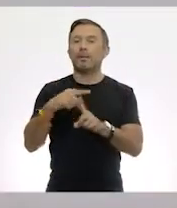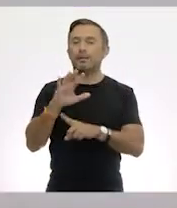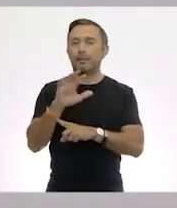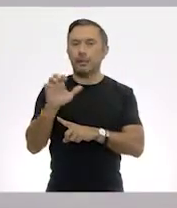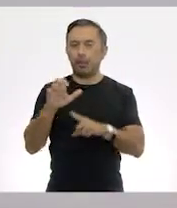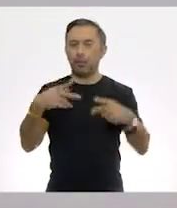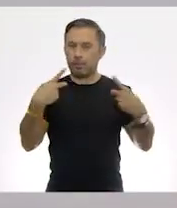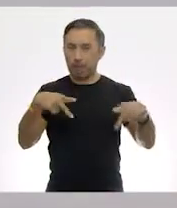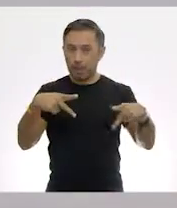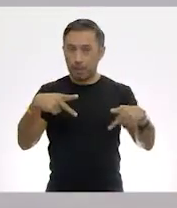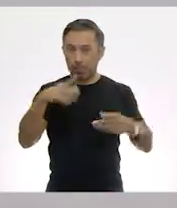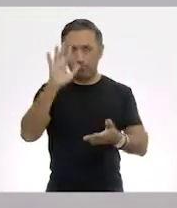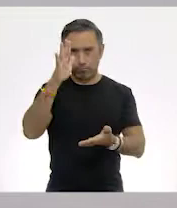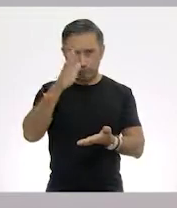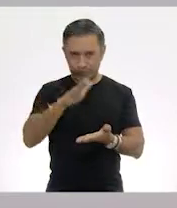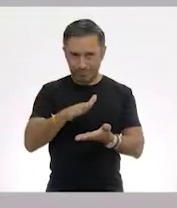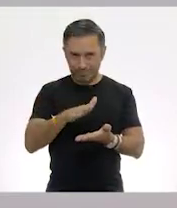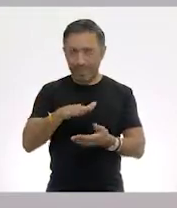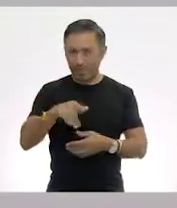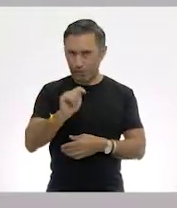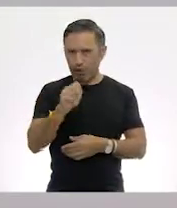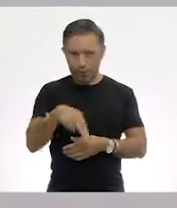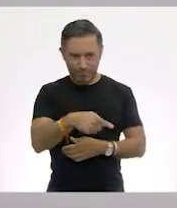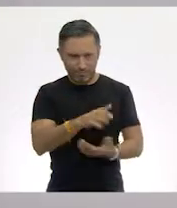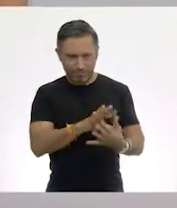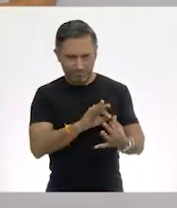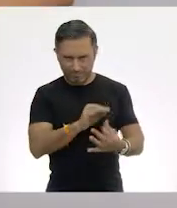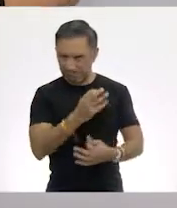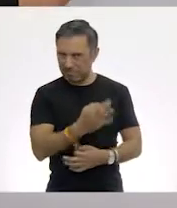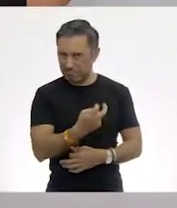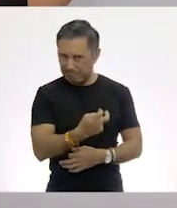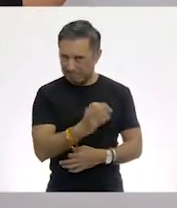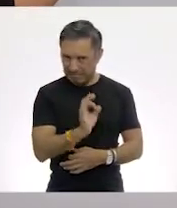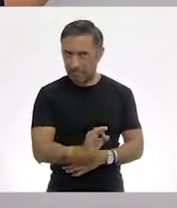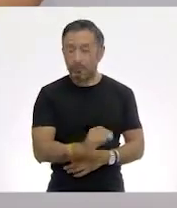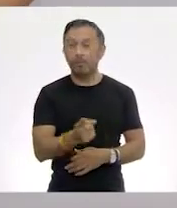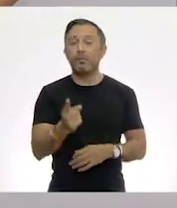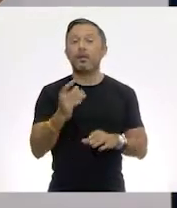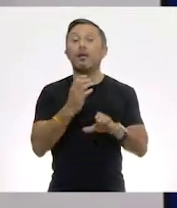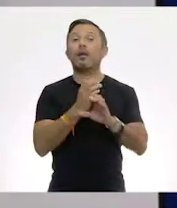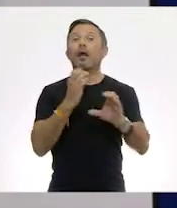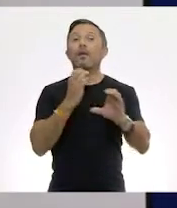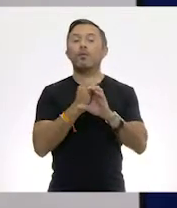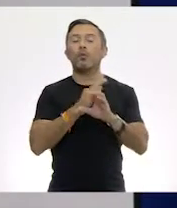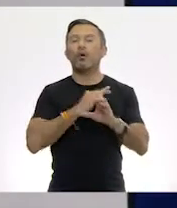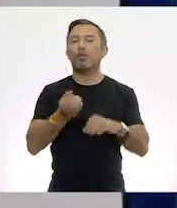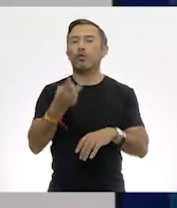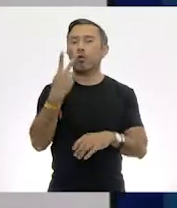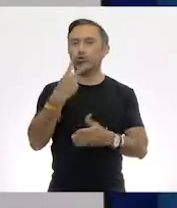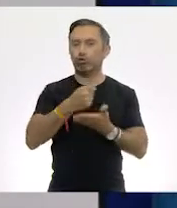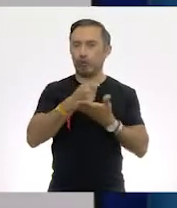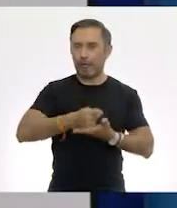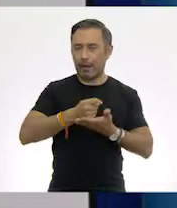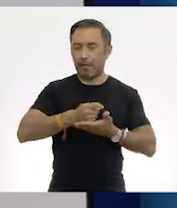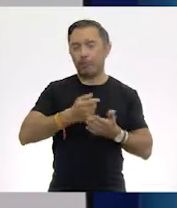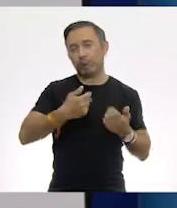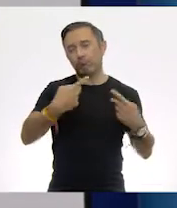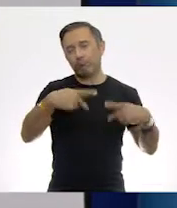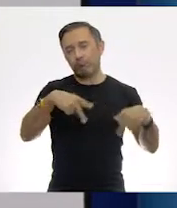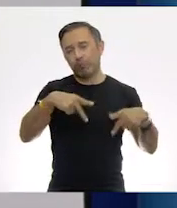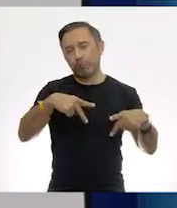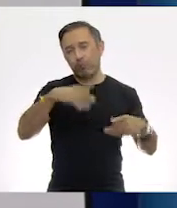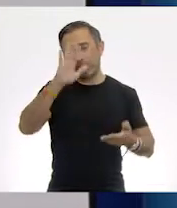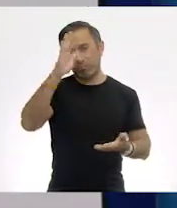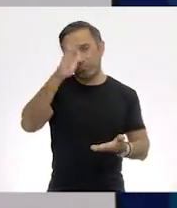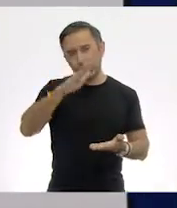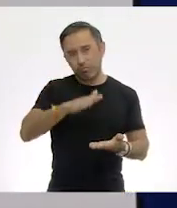como nos dijo Tom, que el camión llegaron, se vendieron dos toneladas, que es lo mismo que dos